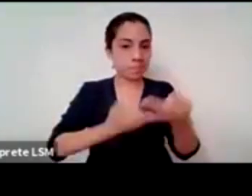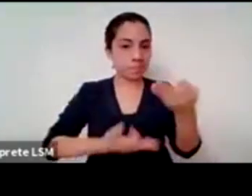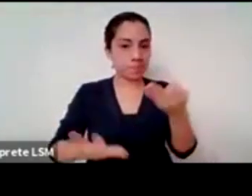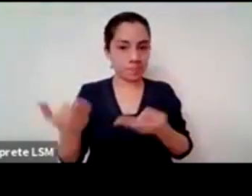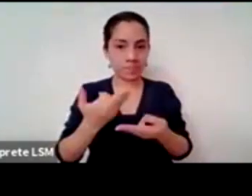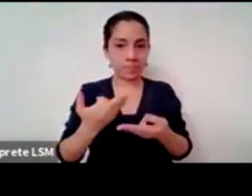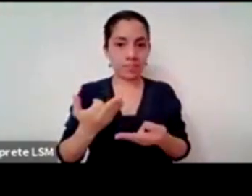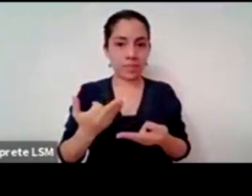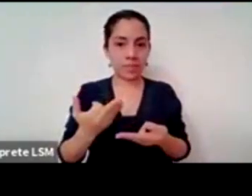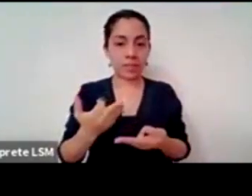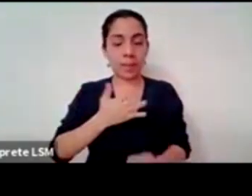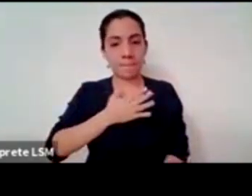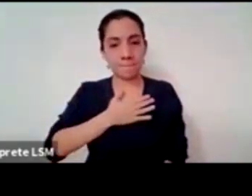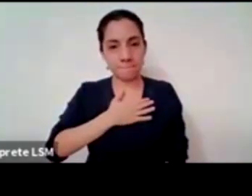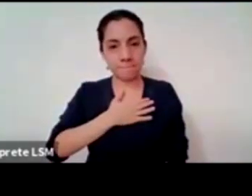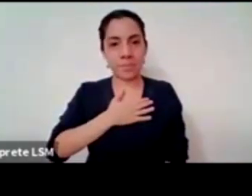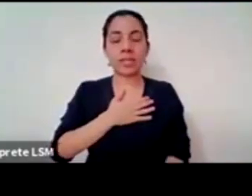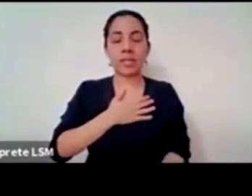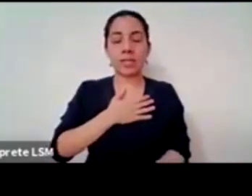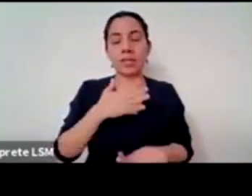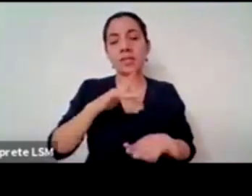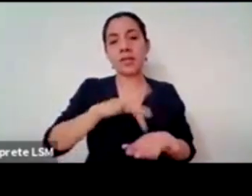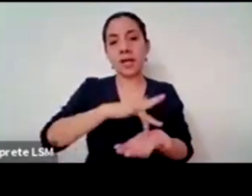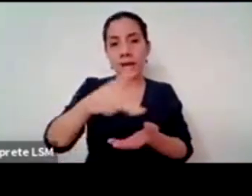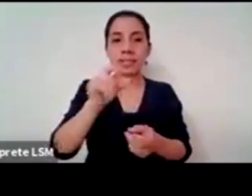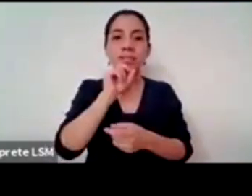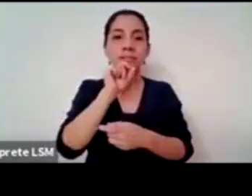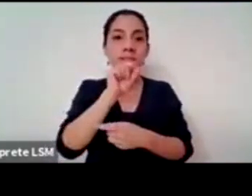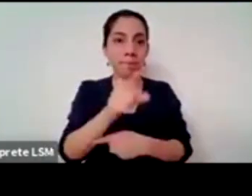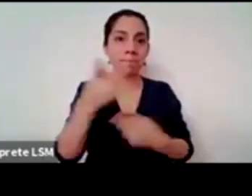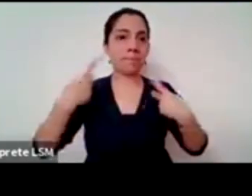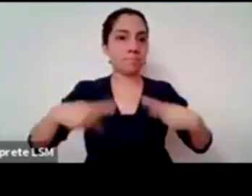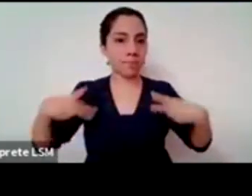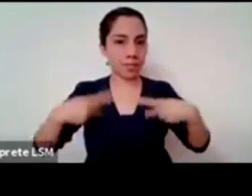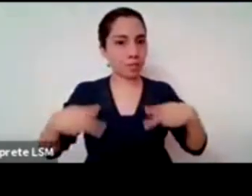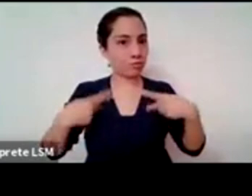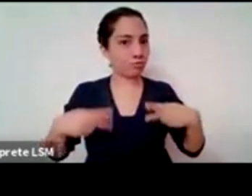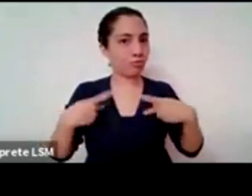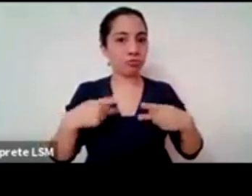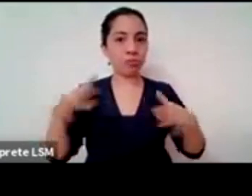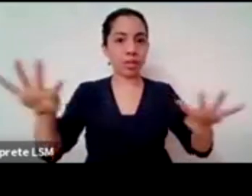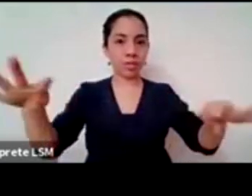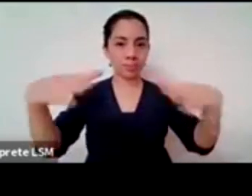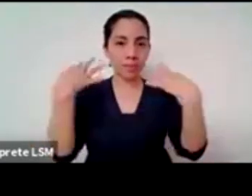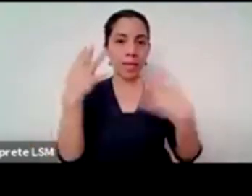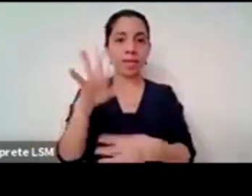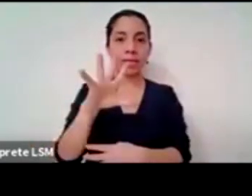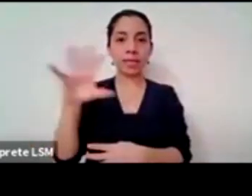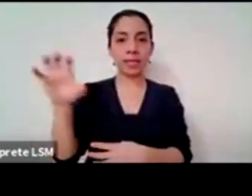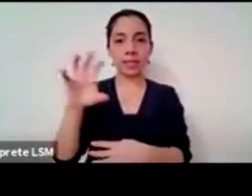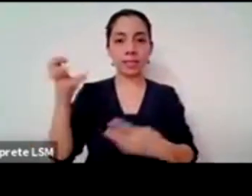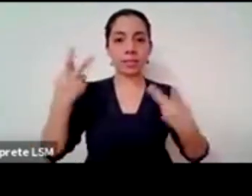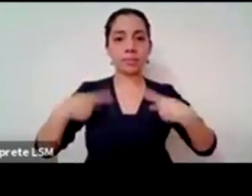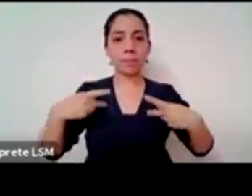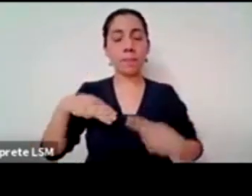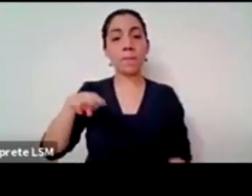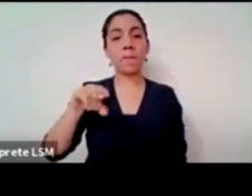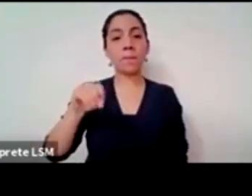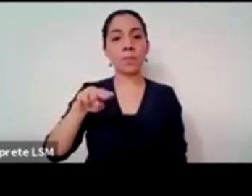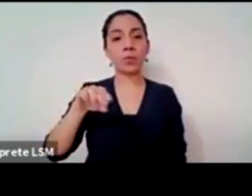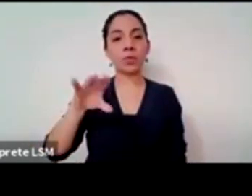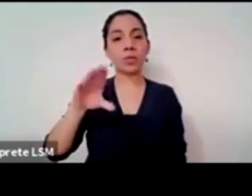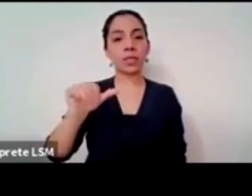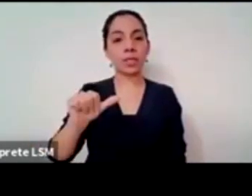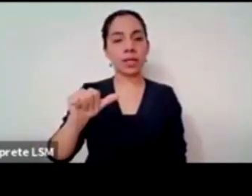personal y bueno de la audiencia casi 500 personas a Mónica a Marta a Jair a